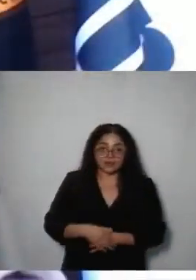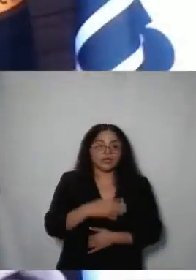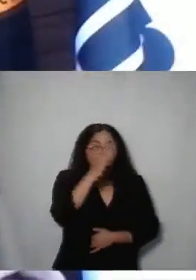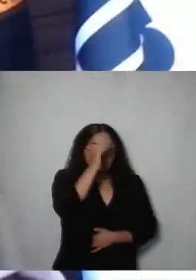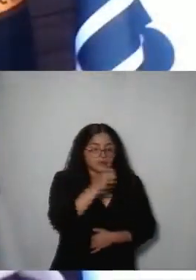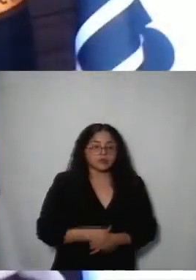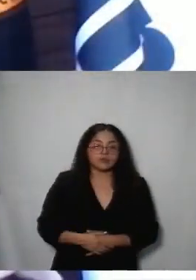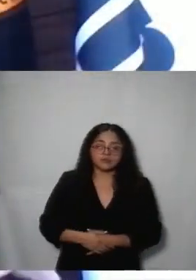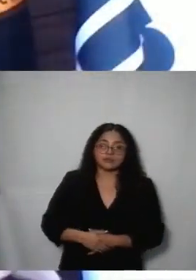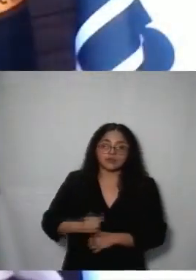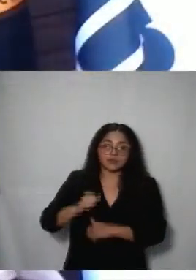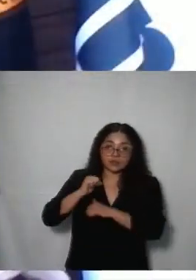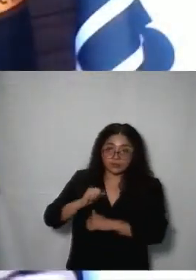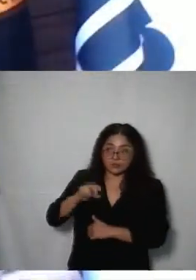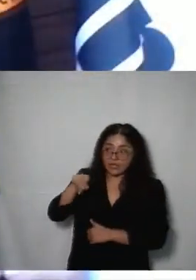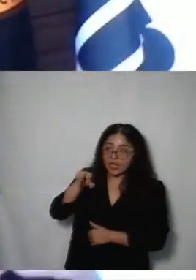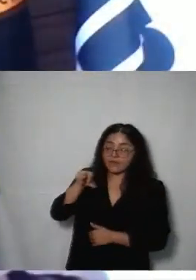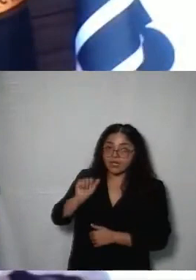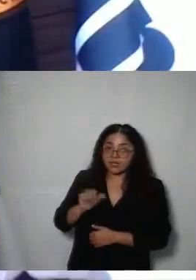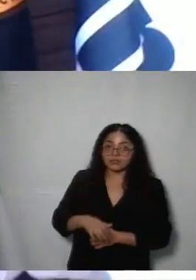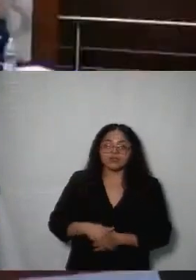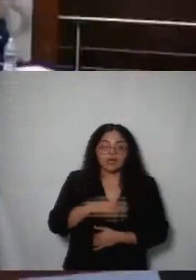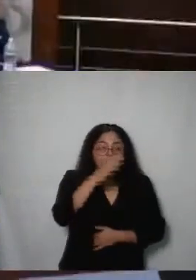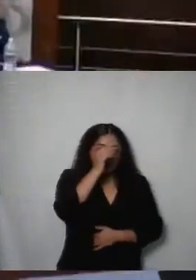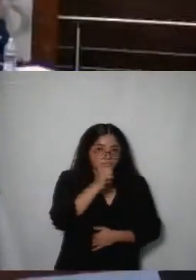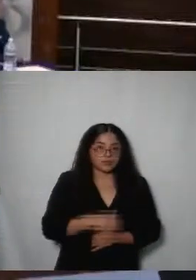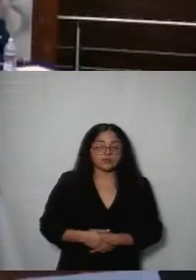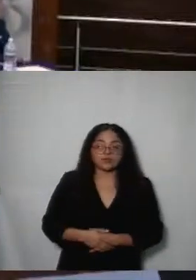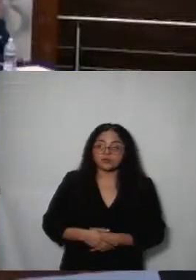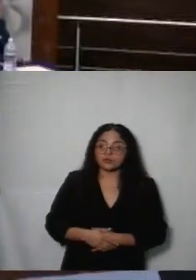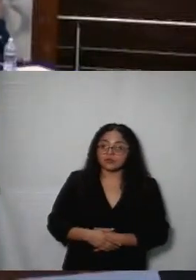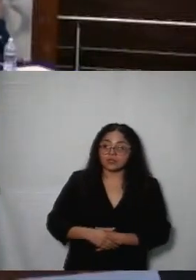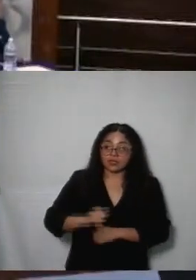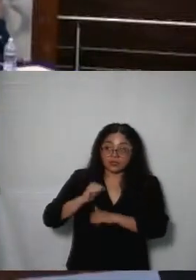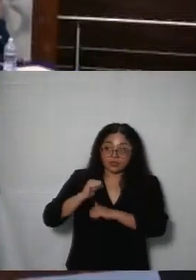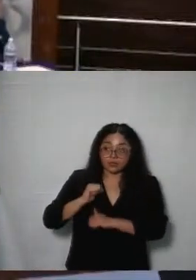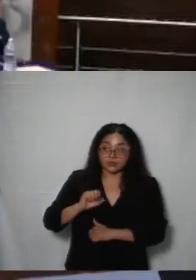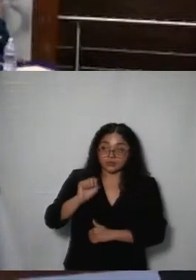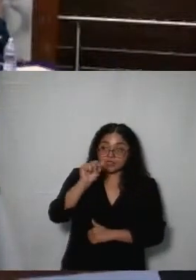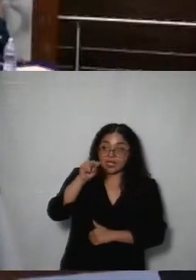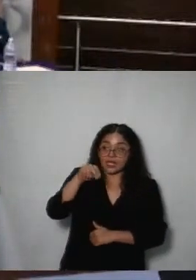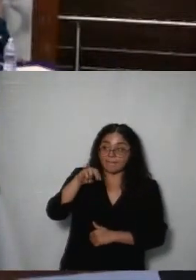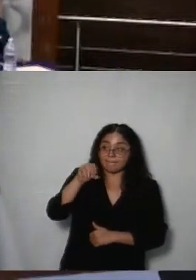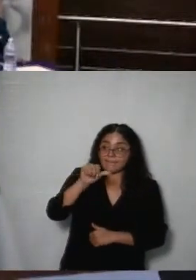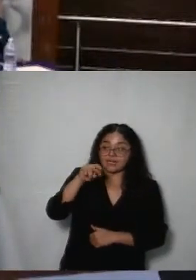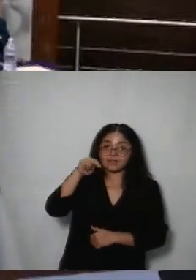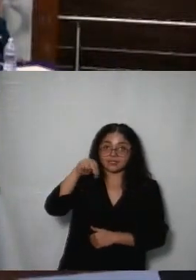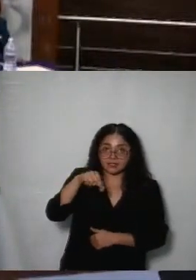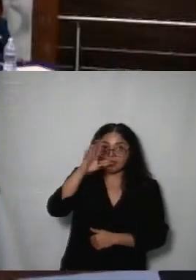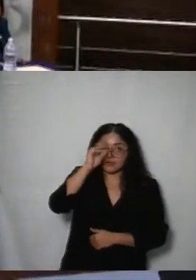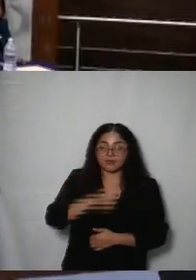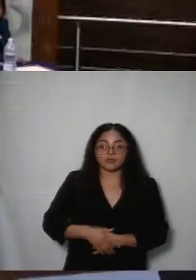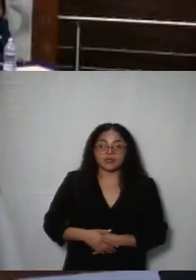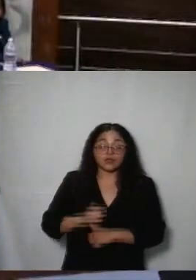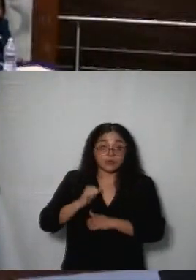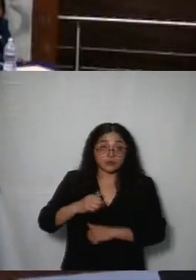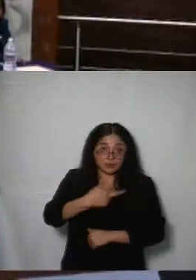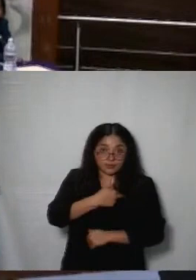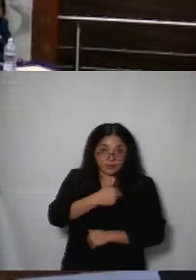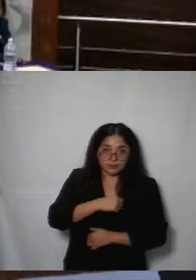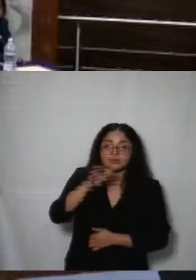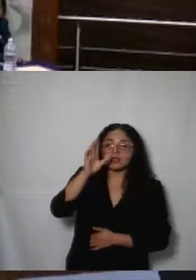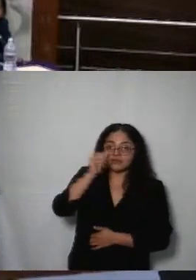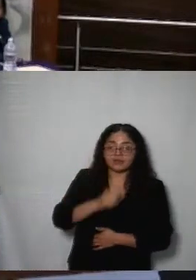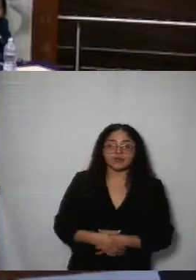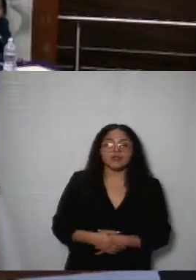A favor Comisionada Nava A favor Comisionada San Martín A favor Comisionado